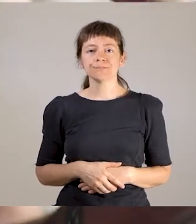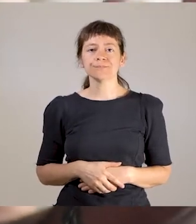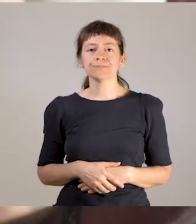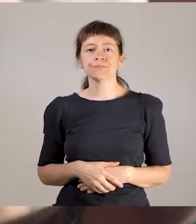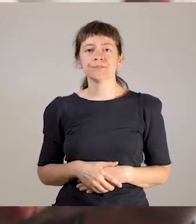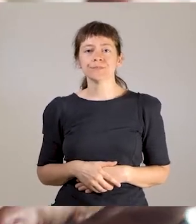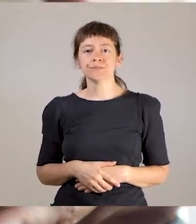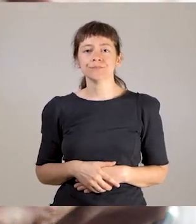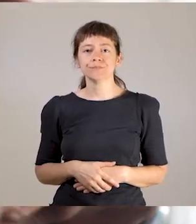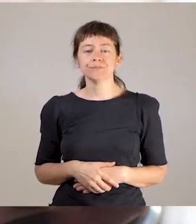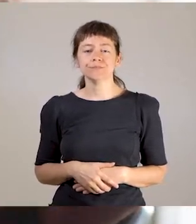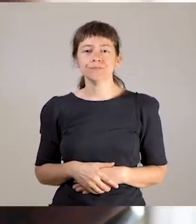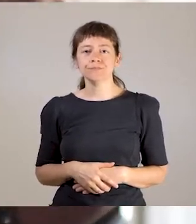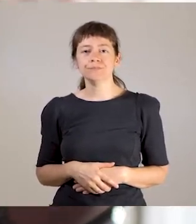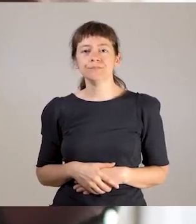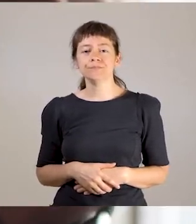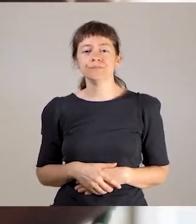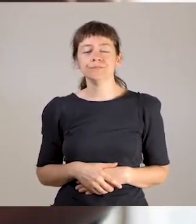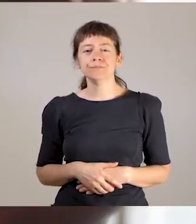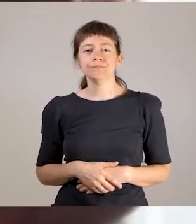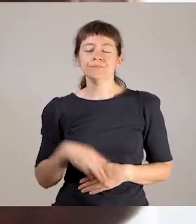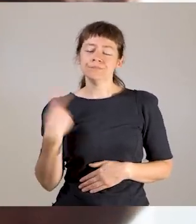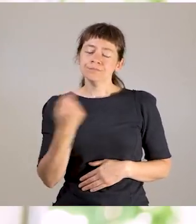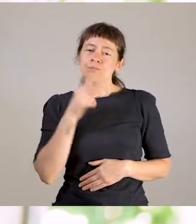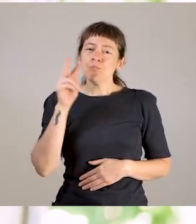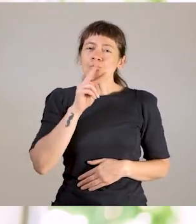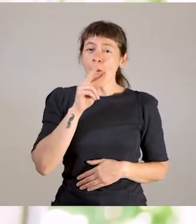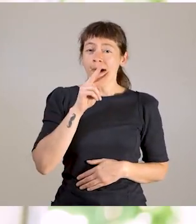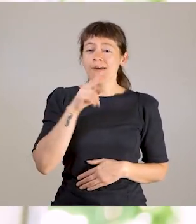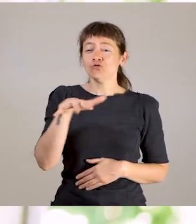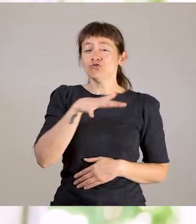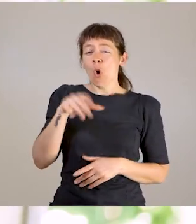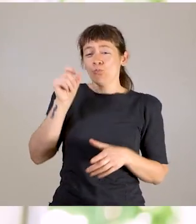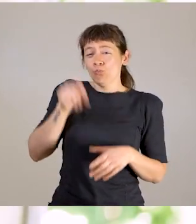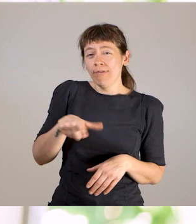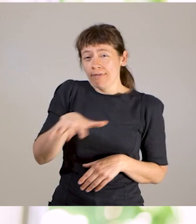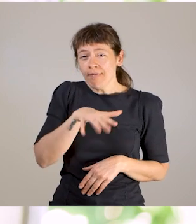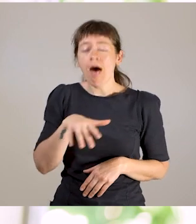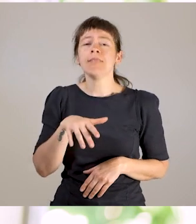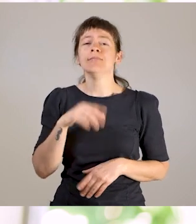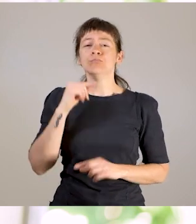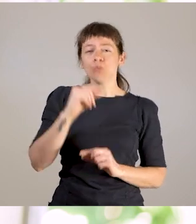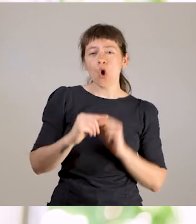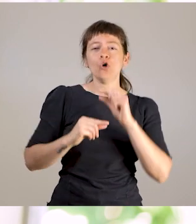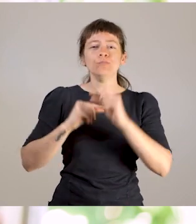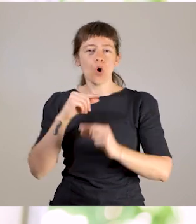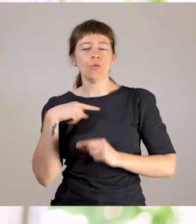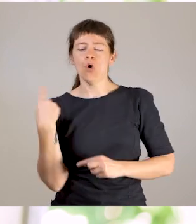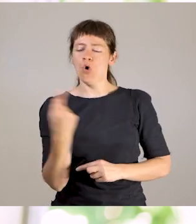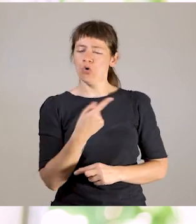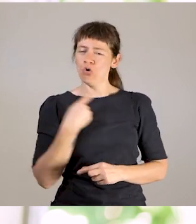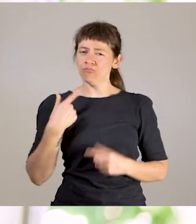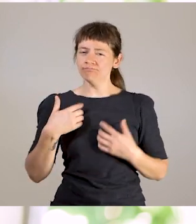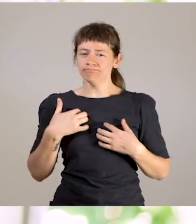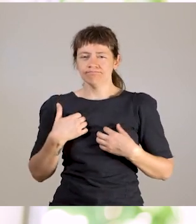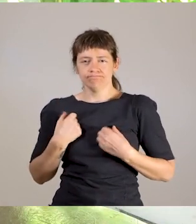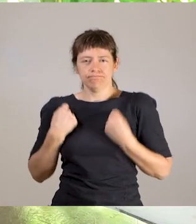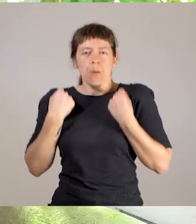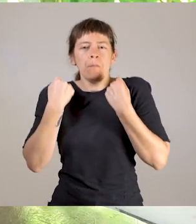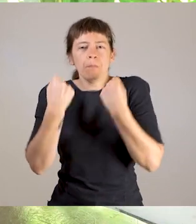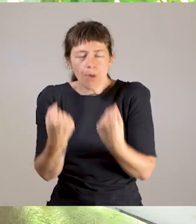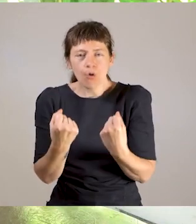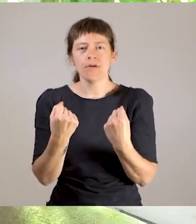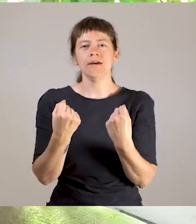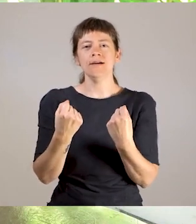Las mujeres indígenas estamos en un proceso de empoderamiento, ¿no? En el cual también viene acompañado de un